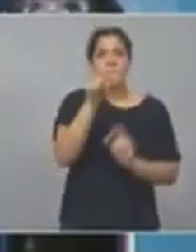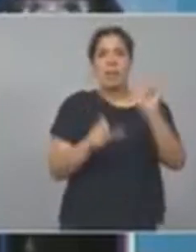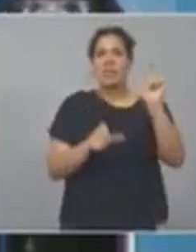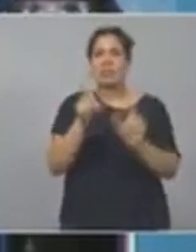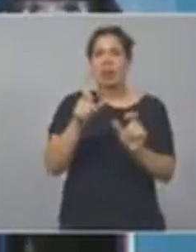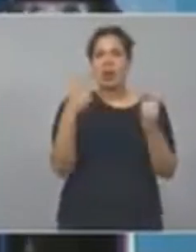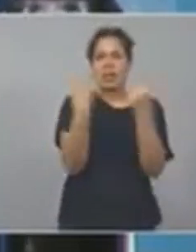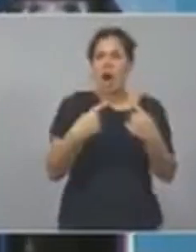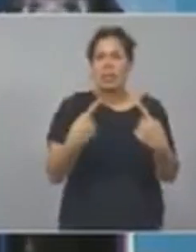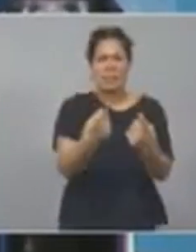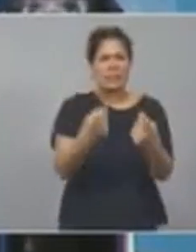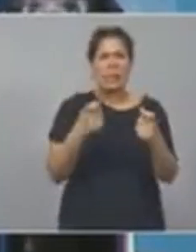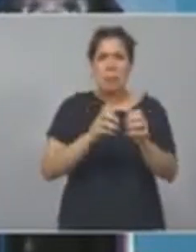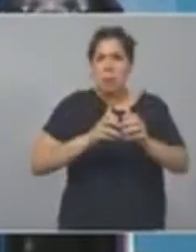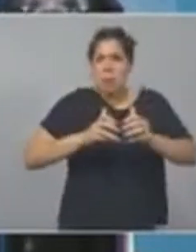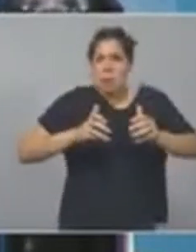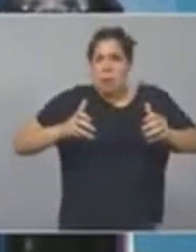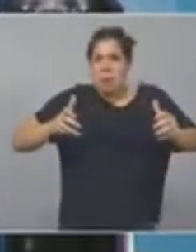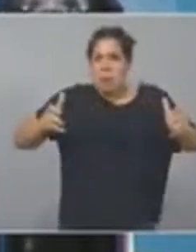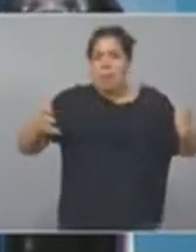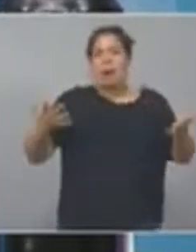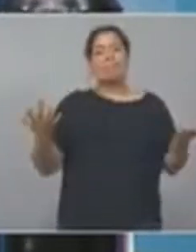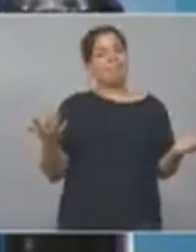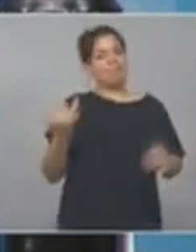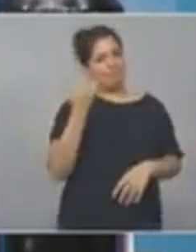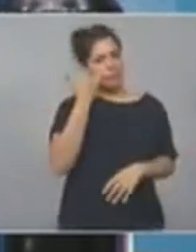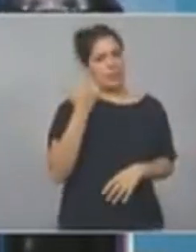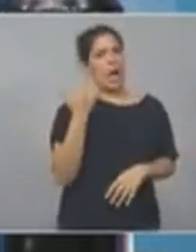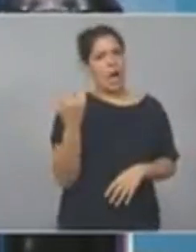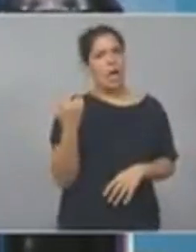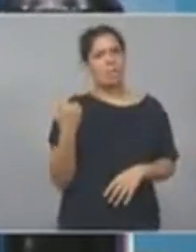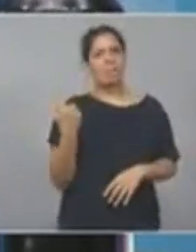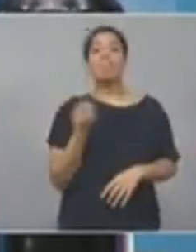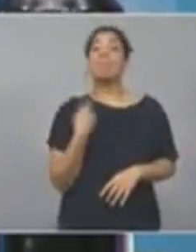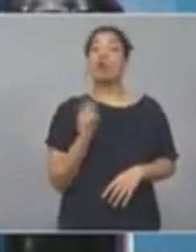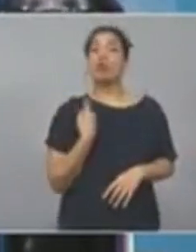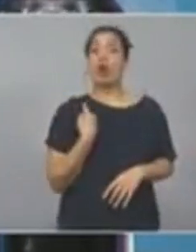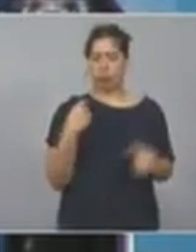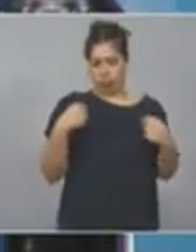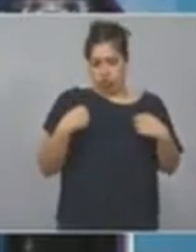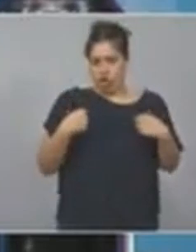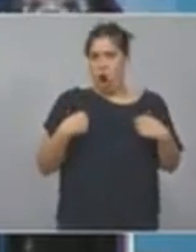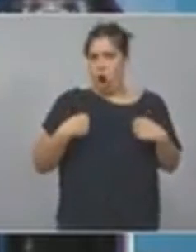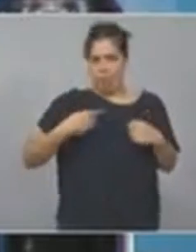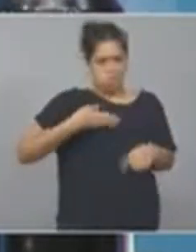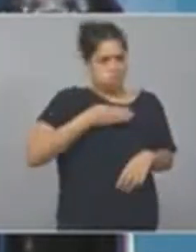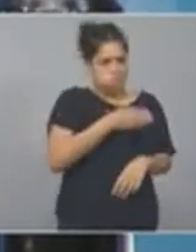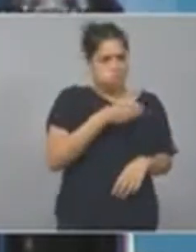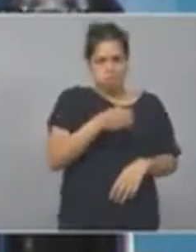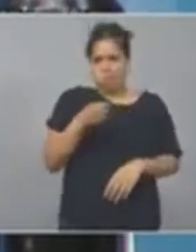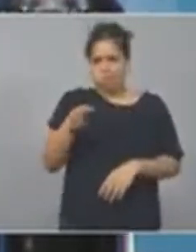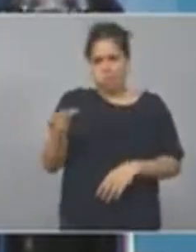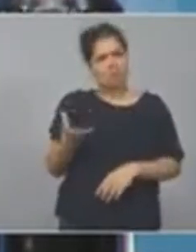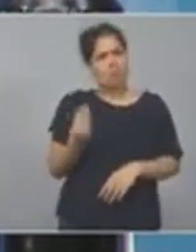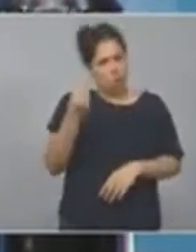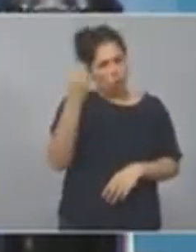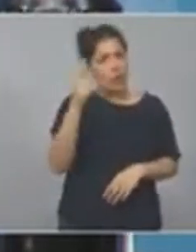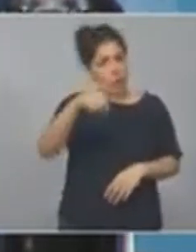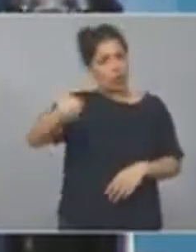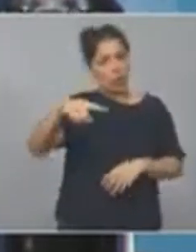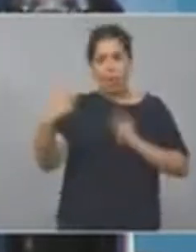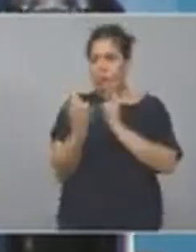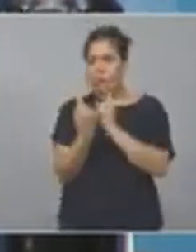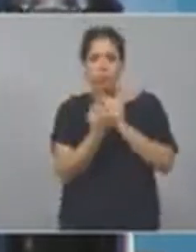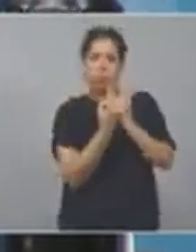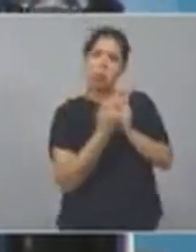con muchos de ustedes en las últimas recorridas. Lo hacemos habitualmente a